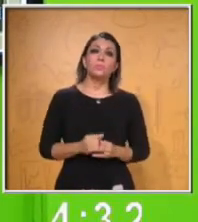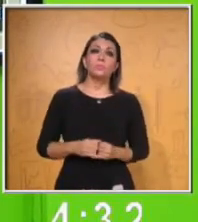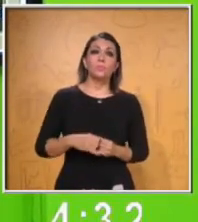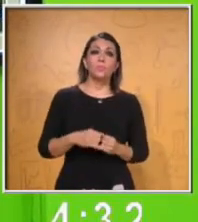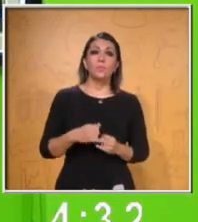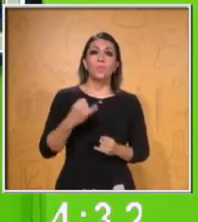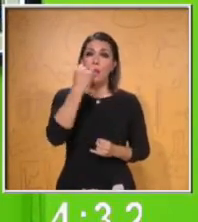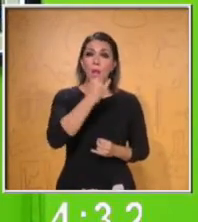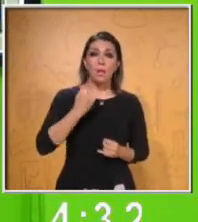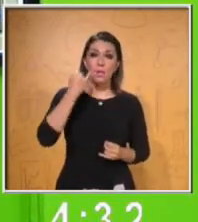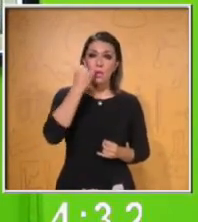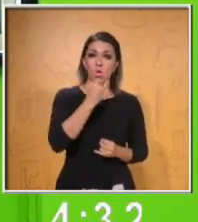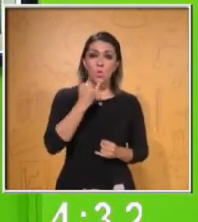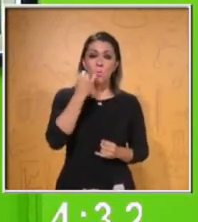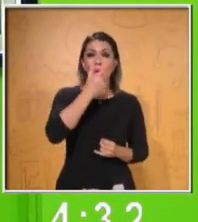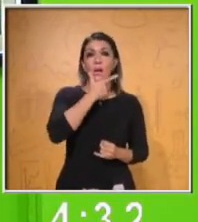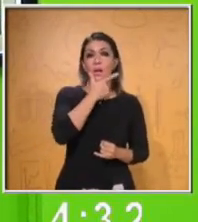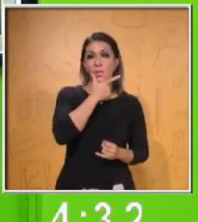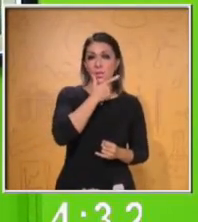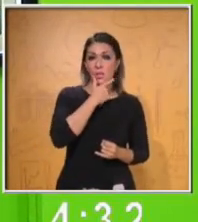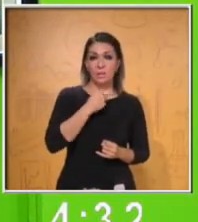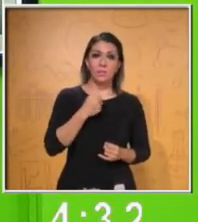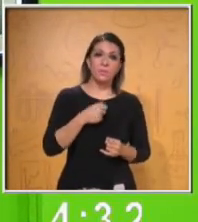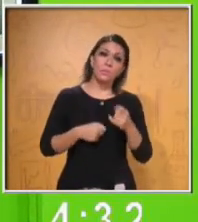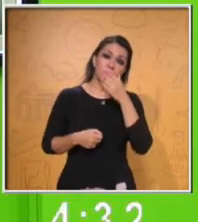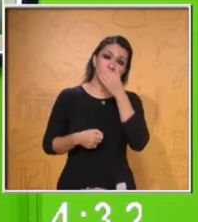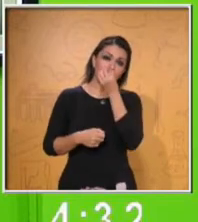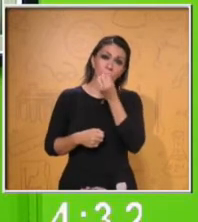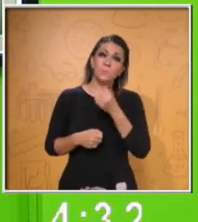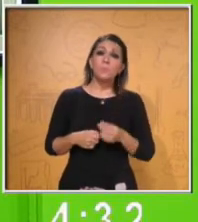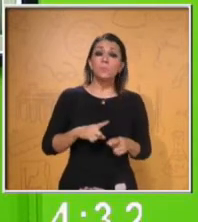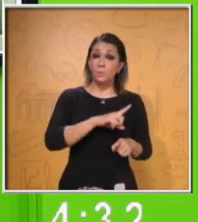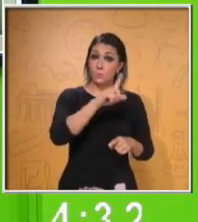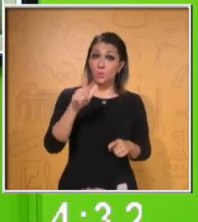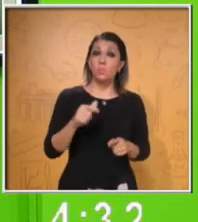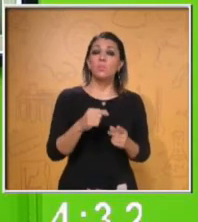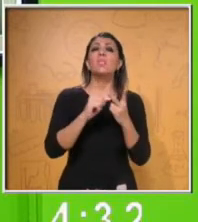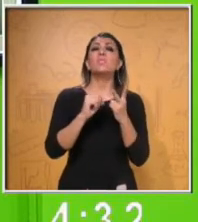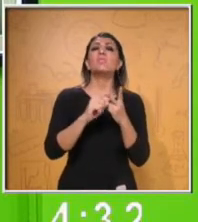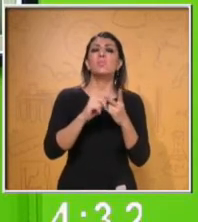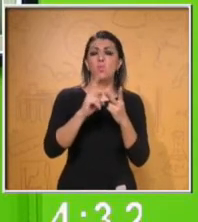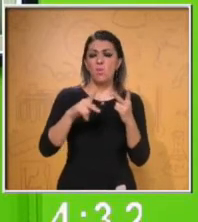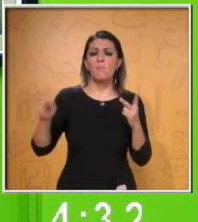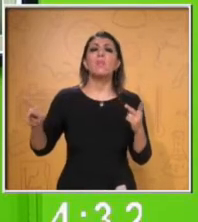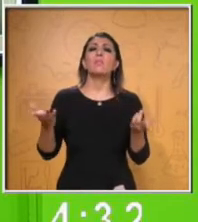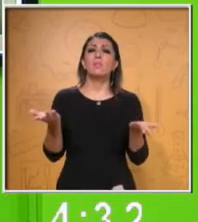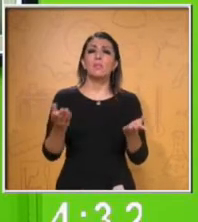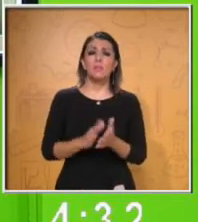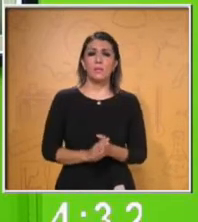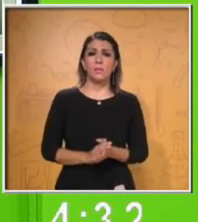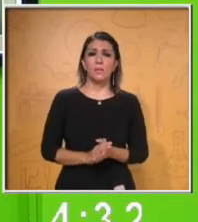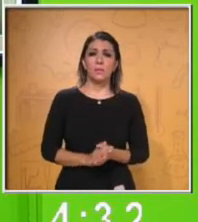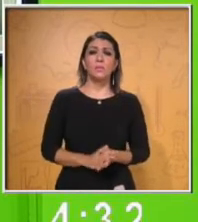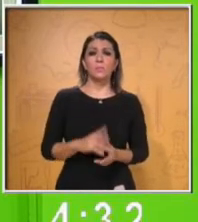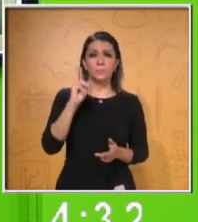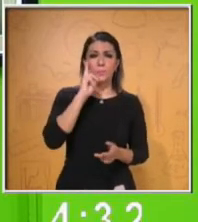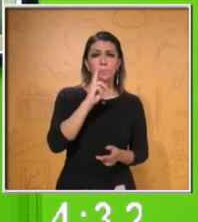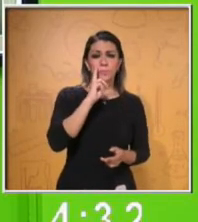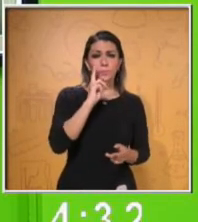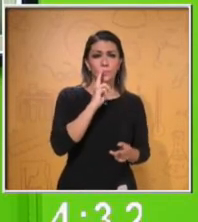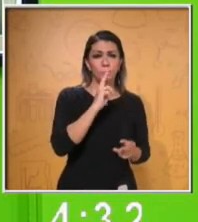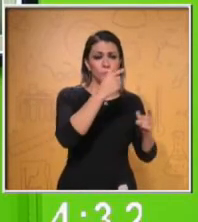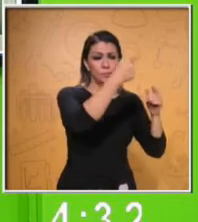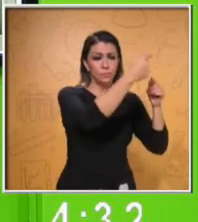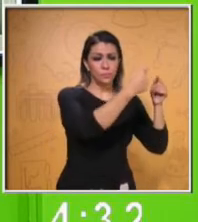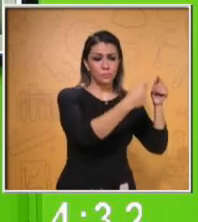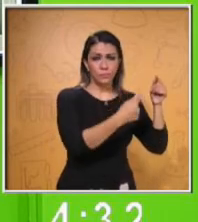A partir de aquí, ¿cómo podría yo saber cuál es la siguiente parte con la que continuó su exposición? Bueno, pues hay un adverbio